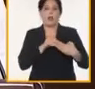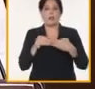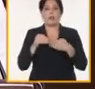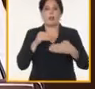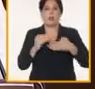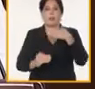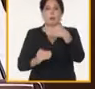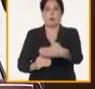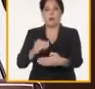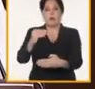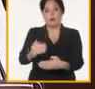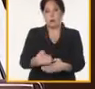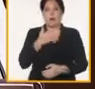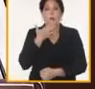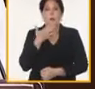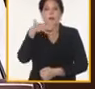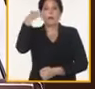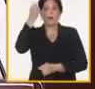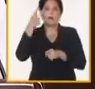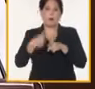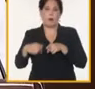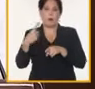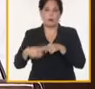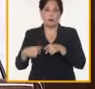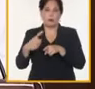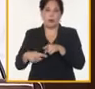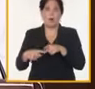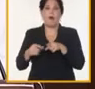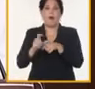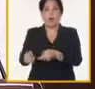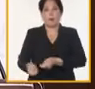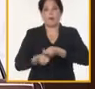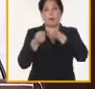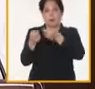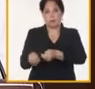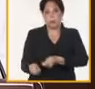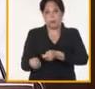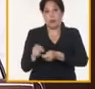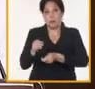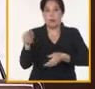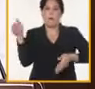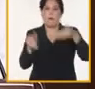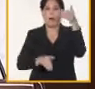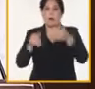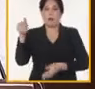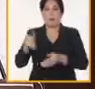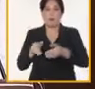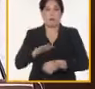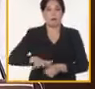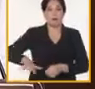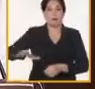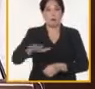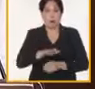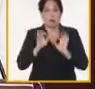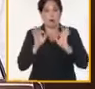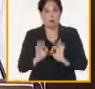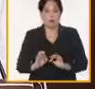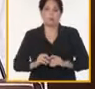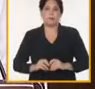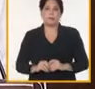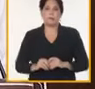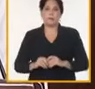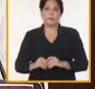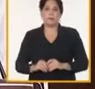procesos en beneficio de los productores agropecuarios con una participación activa de estos en el mismo.